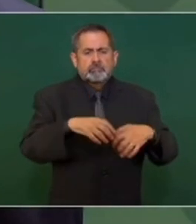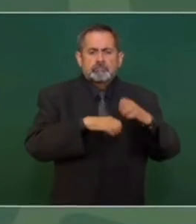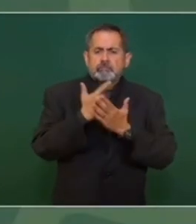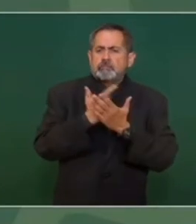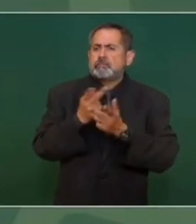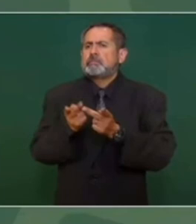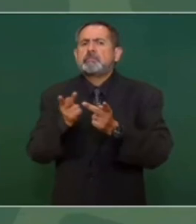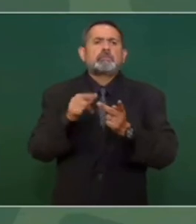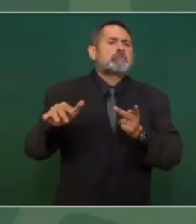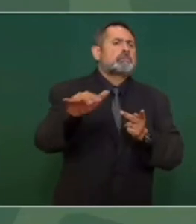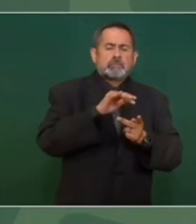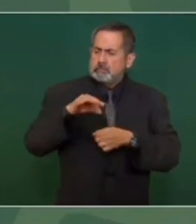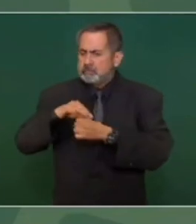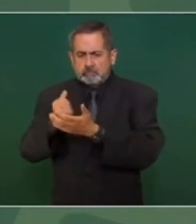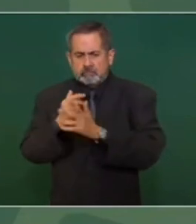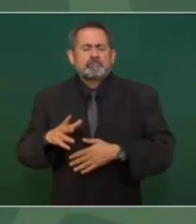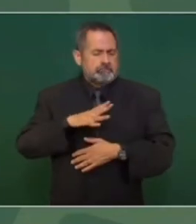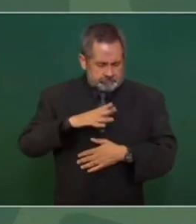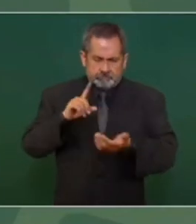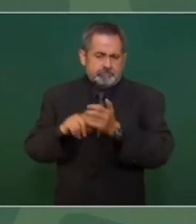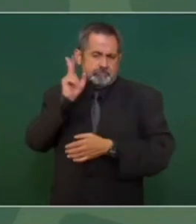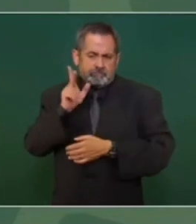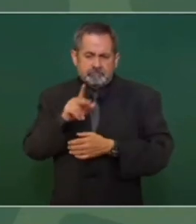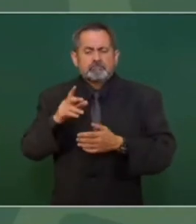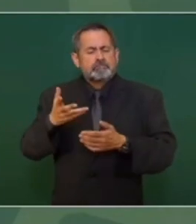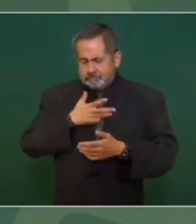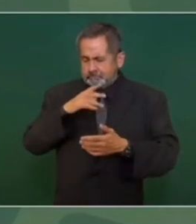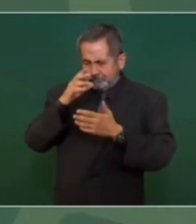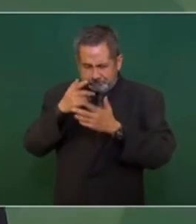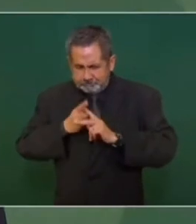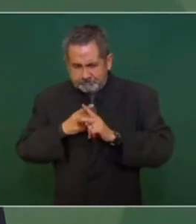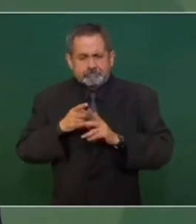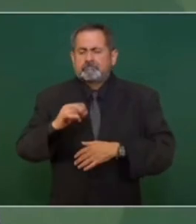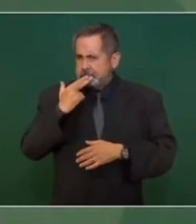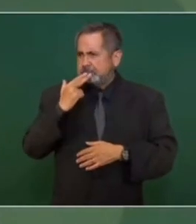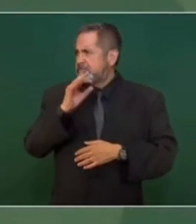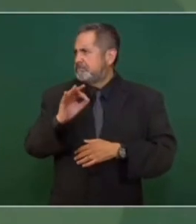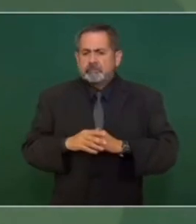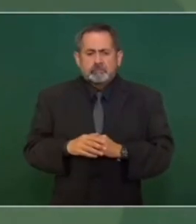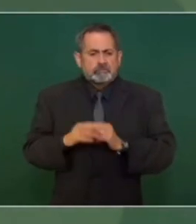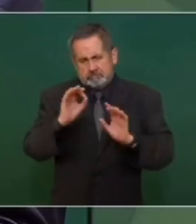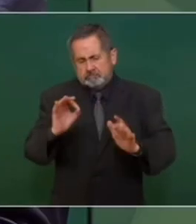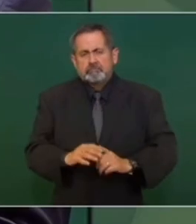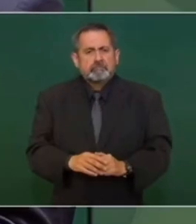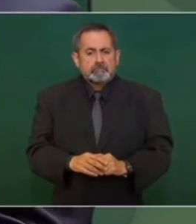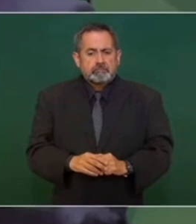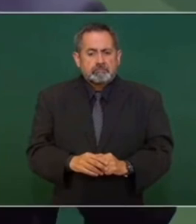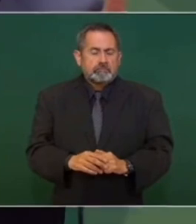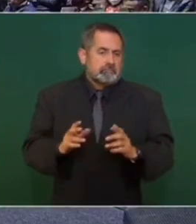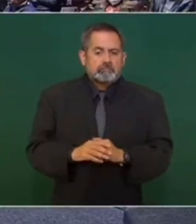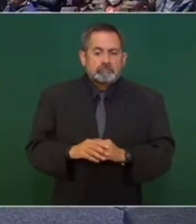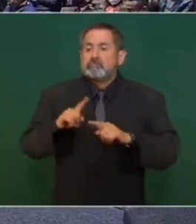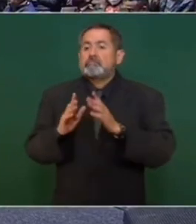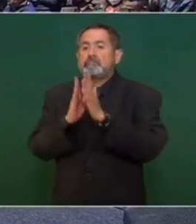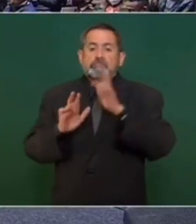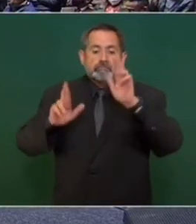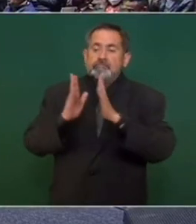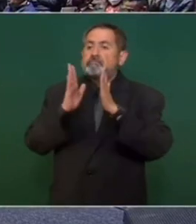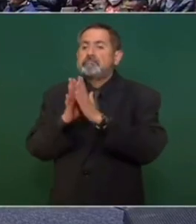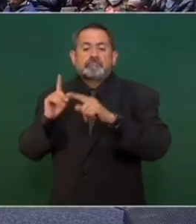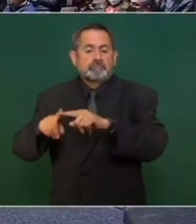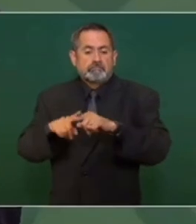y está demostrado técnicamente, científicamente, que funciona el método. Y que participen también